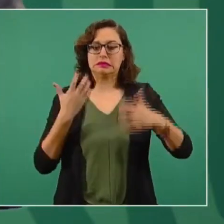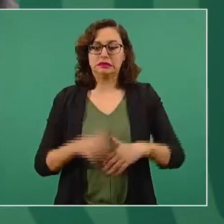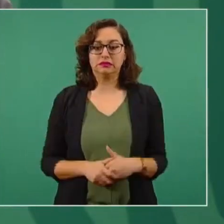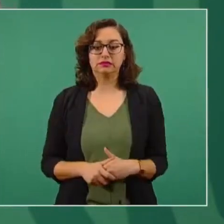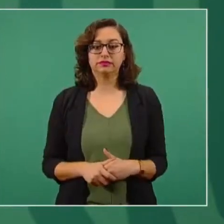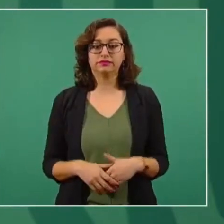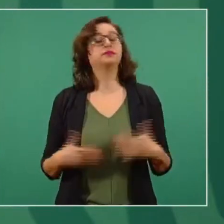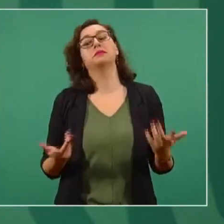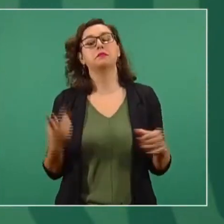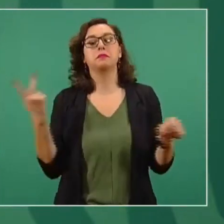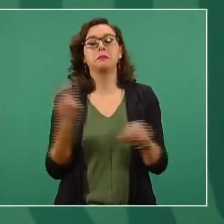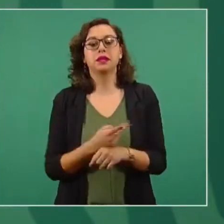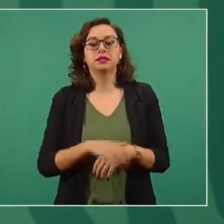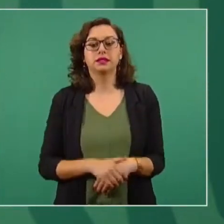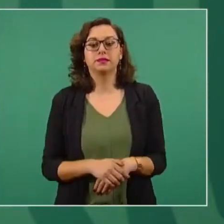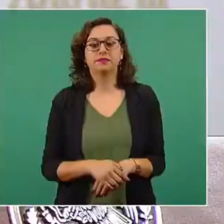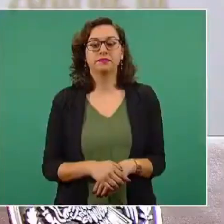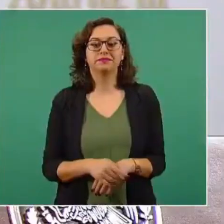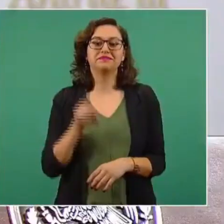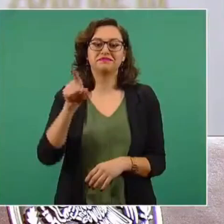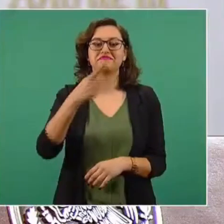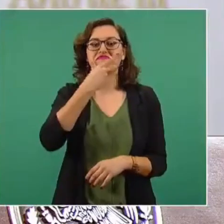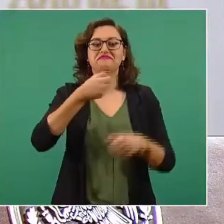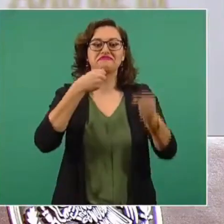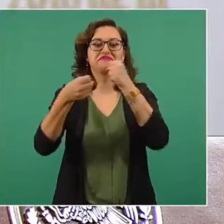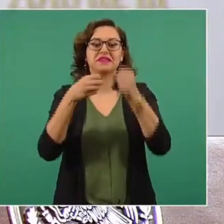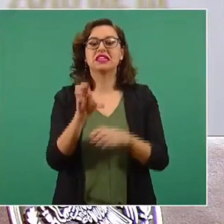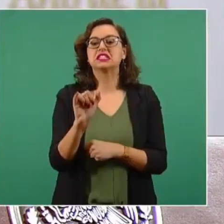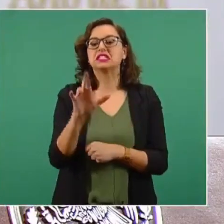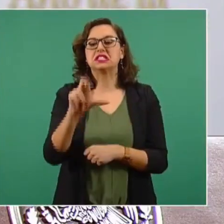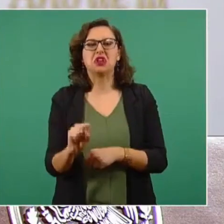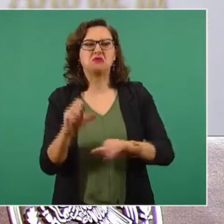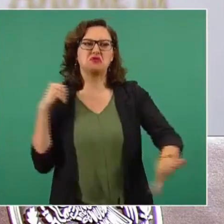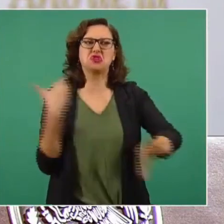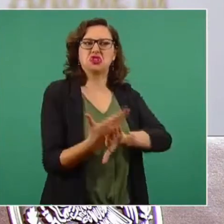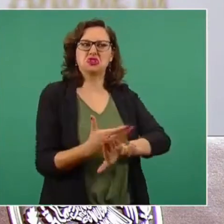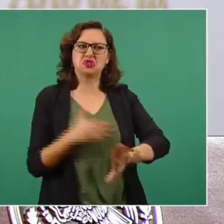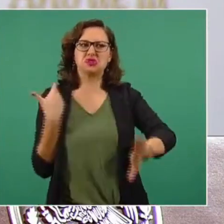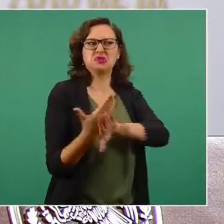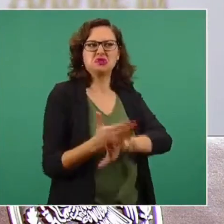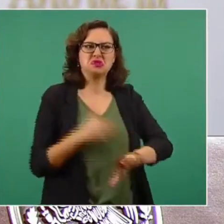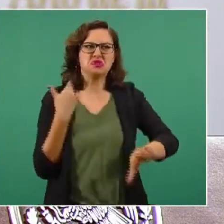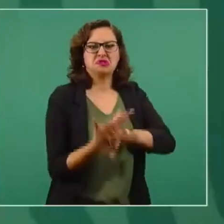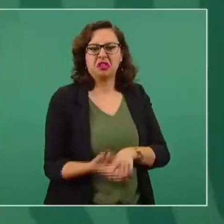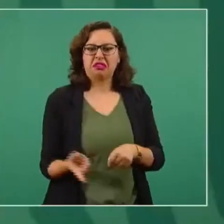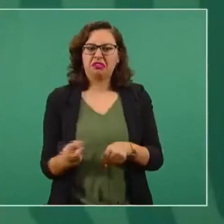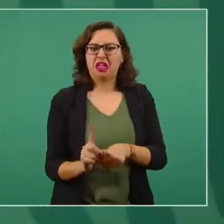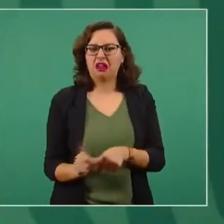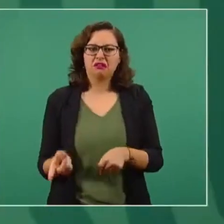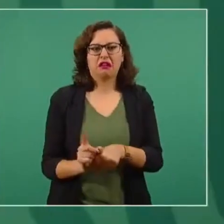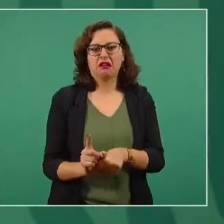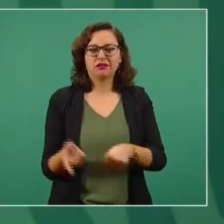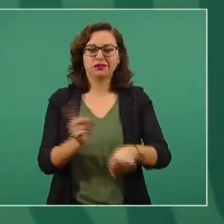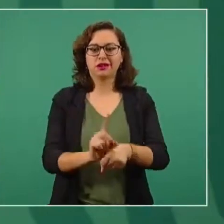Ahí está Ciro, un día sí y el otro también, atacándonos. Entonces,